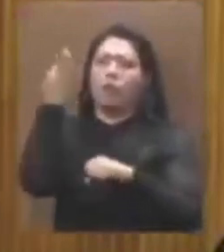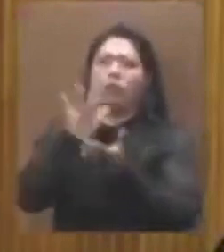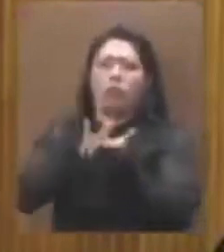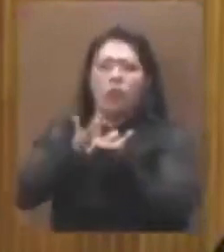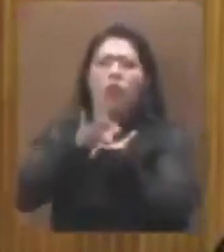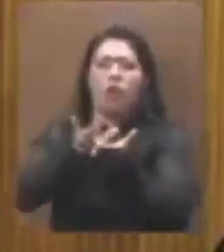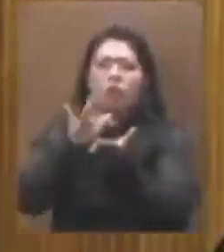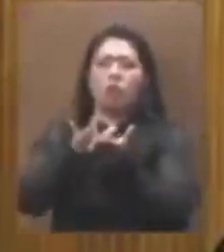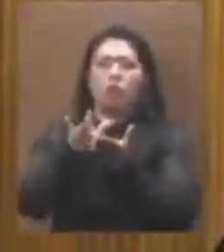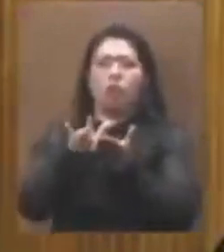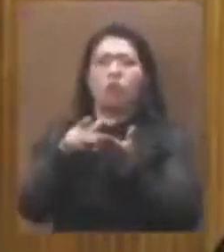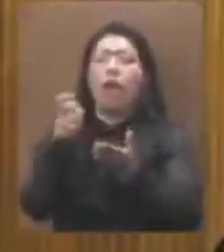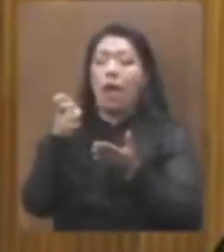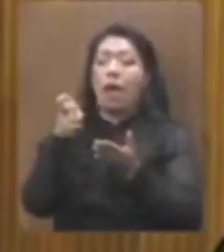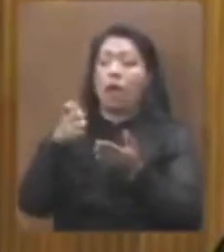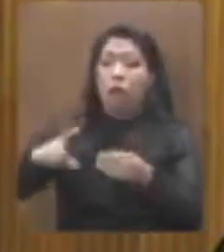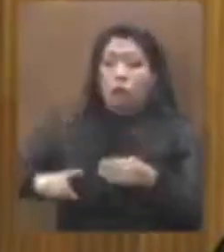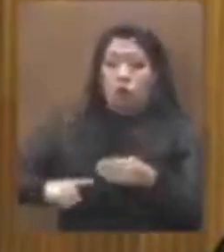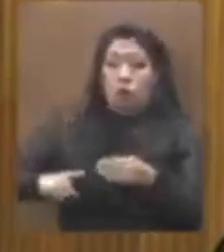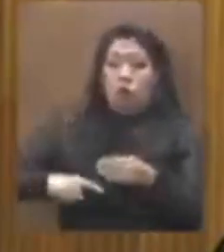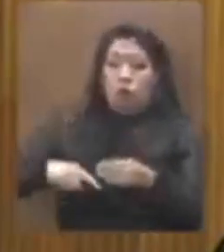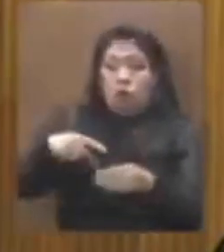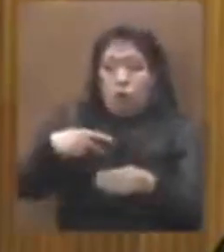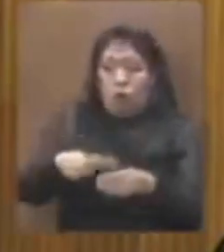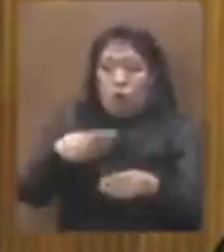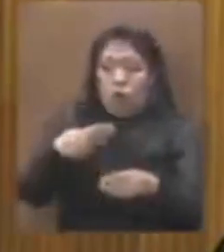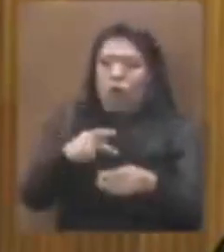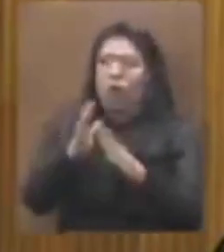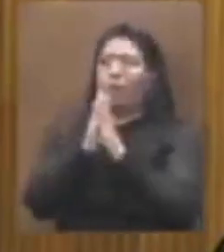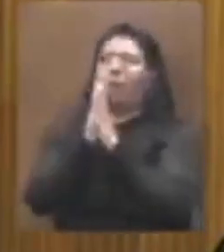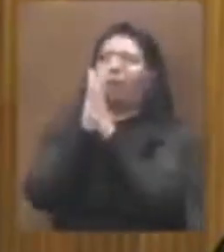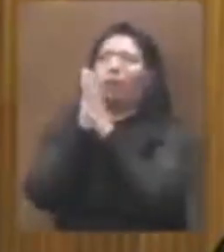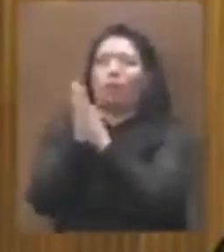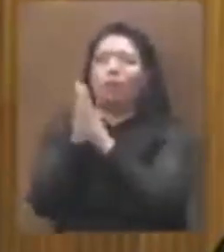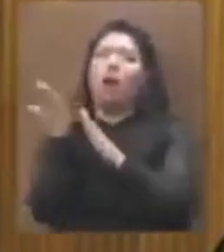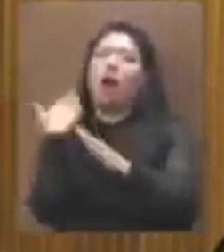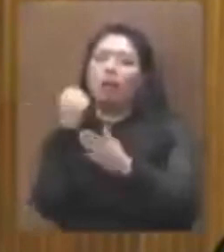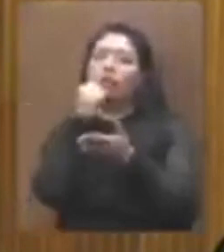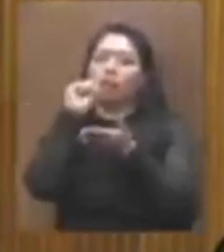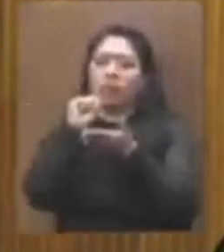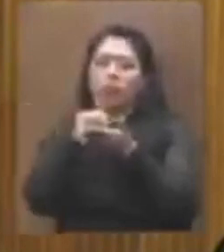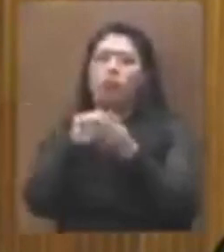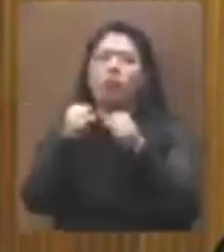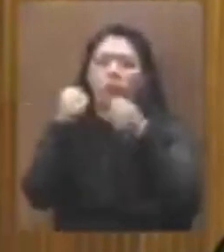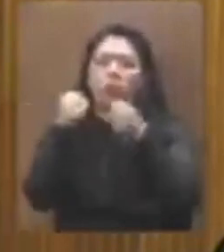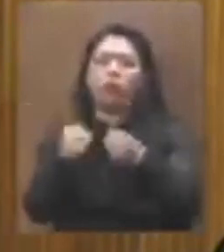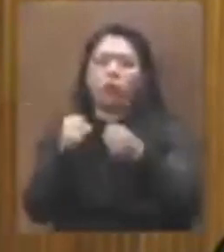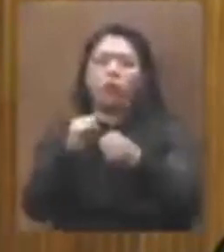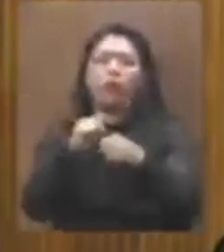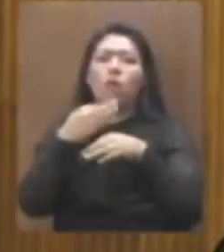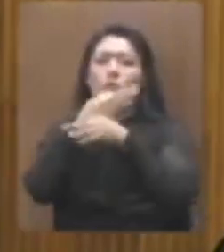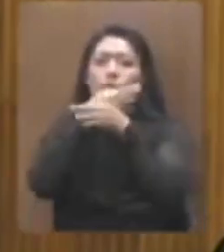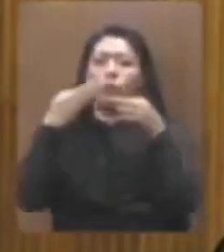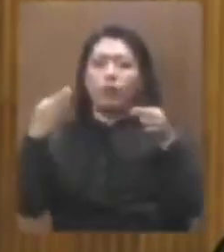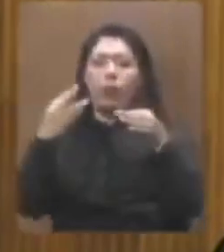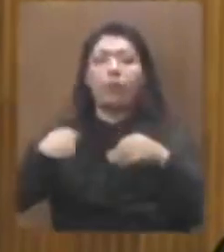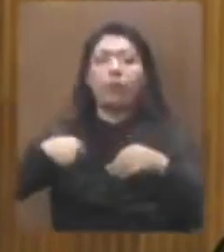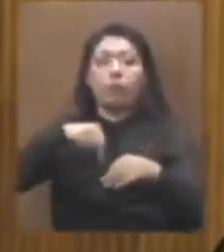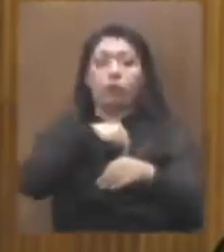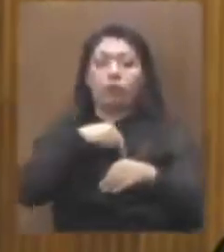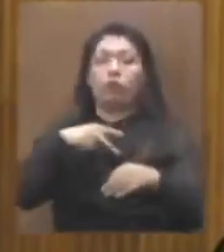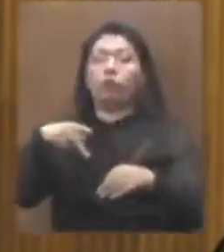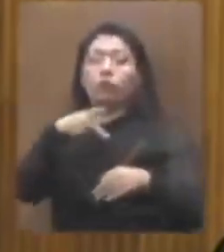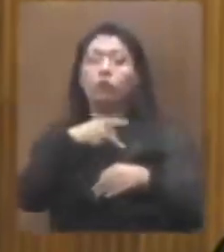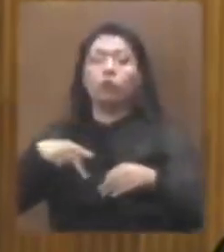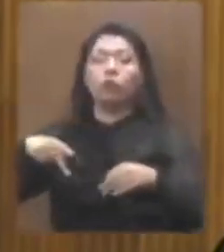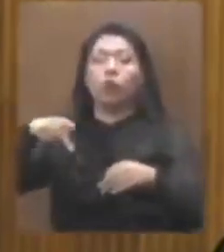petición del propio gobernador, del secretario de Seguridad Pública que estuvo aquí. Nuestro pueblo uniformado siempre ha dado